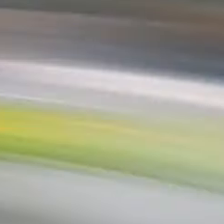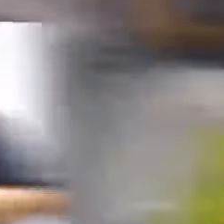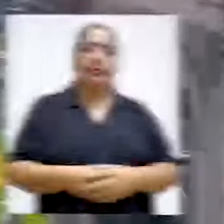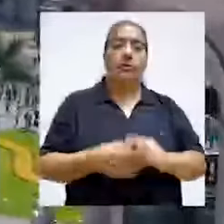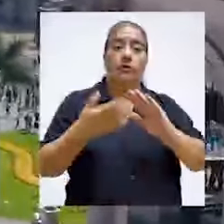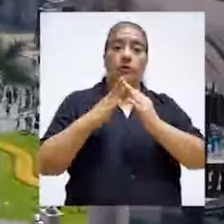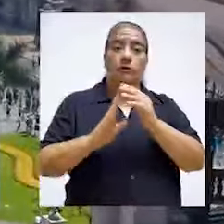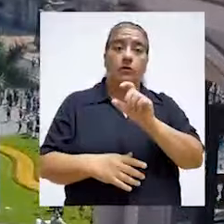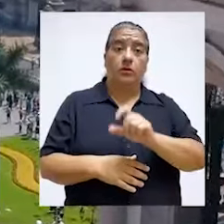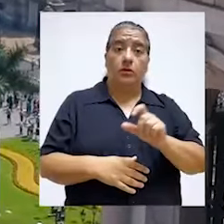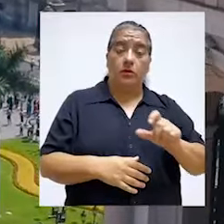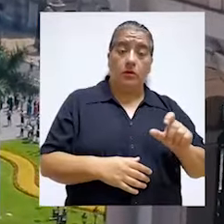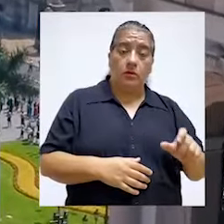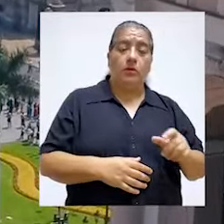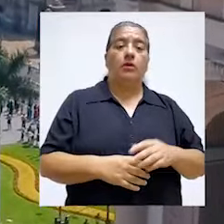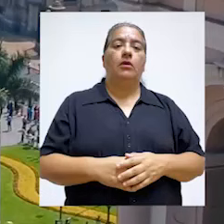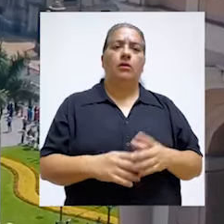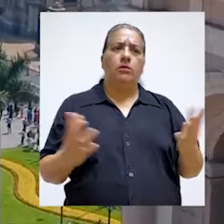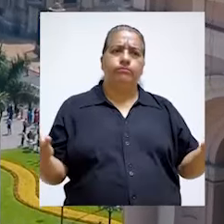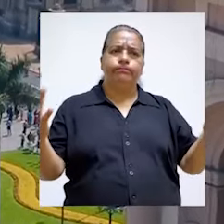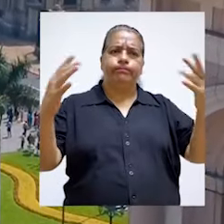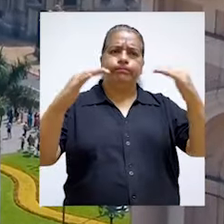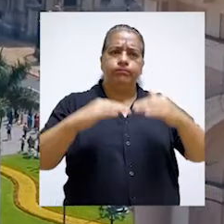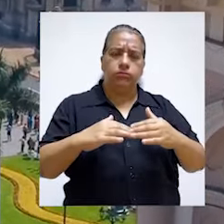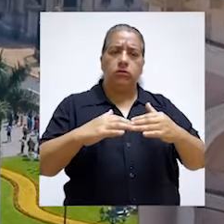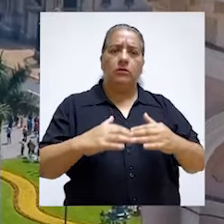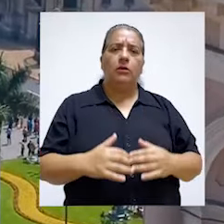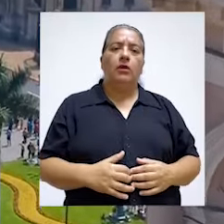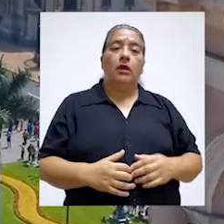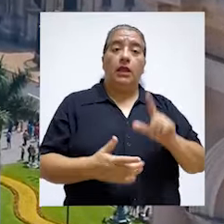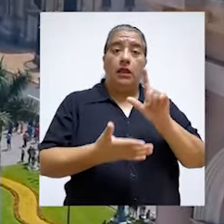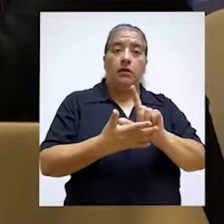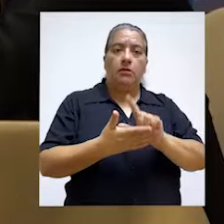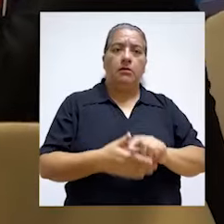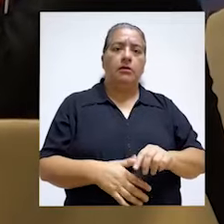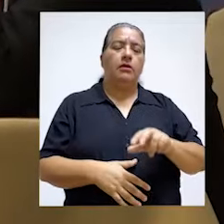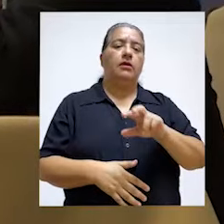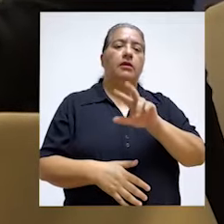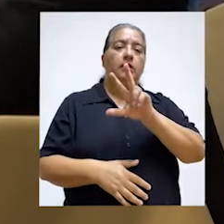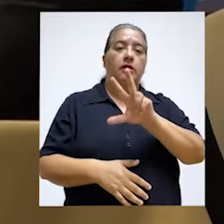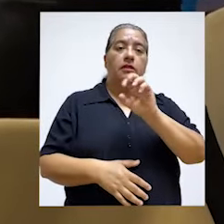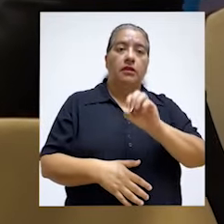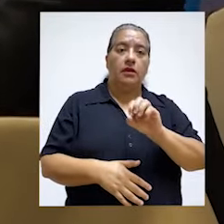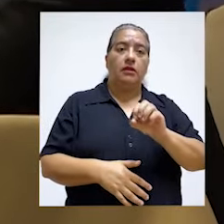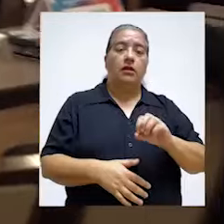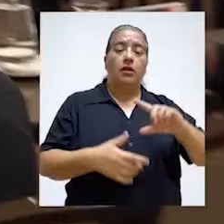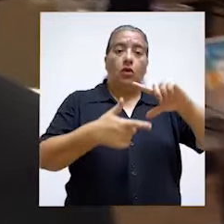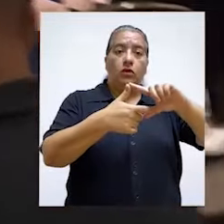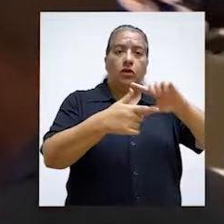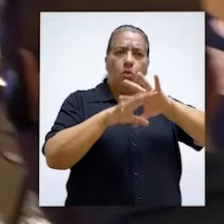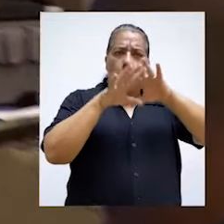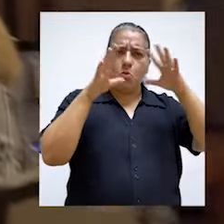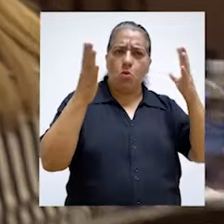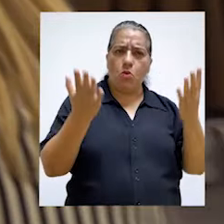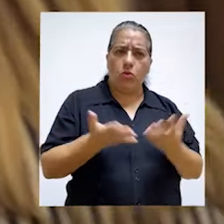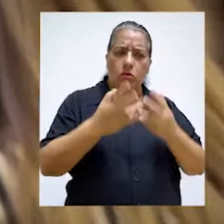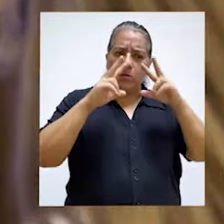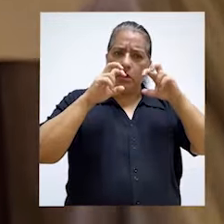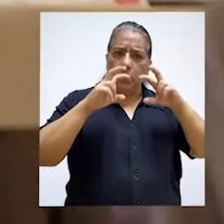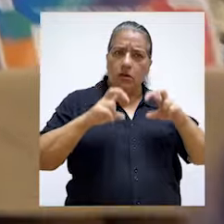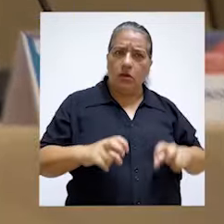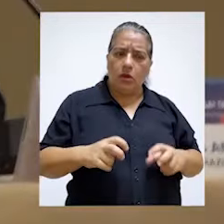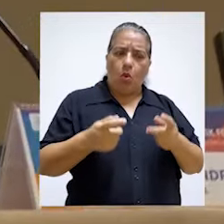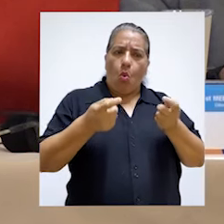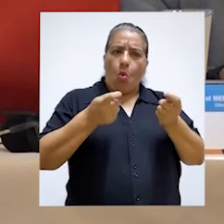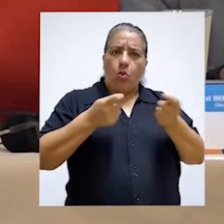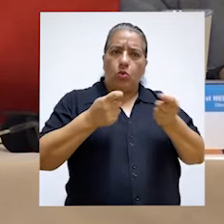La ciudad de Lima congregó a representantes de más de 30 Contralorías del mundo para analizar el papel de la ciudadanía en el